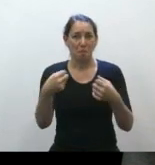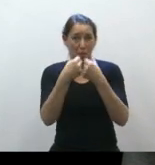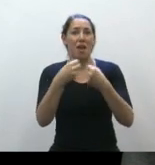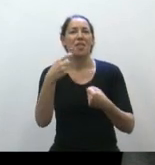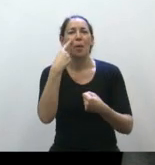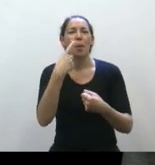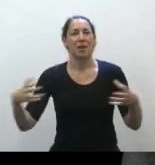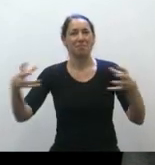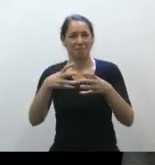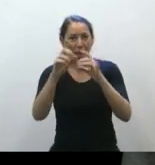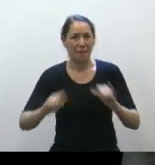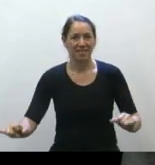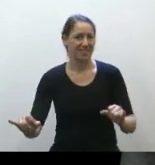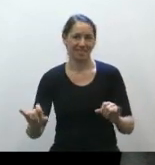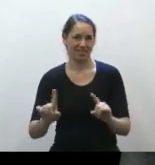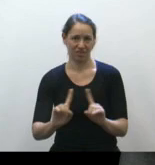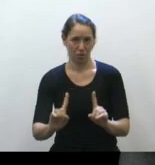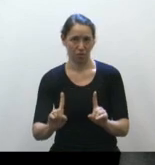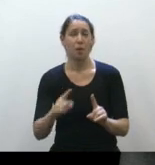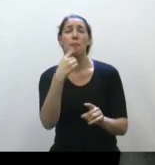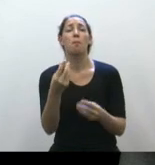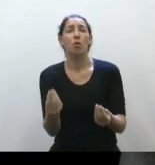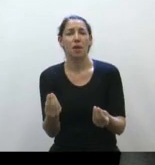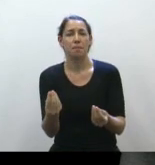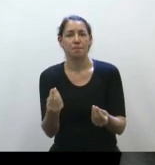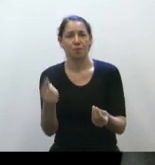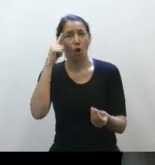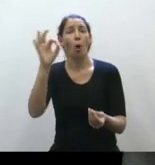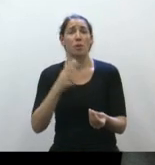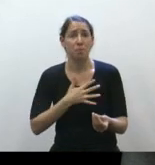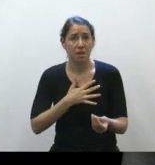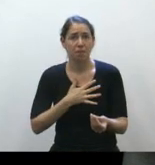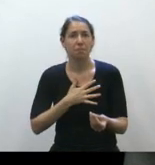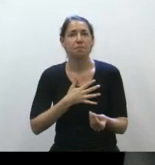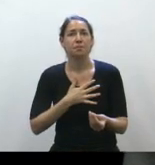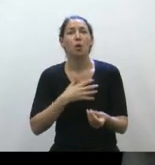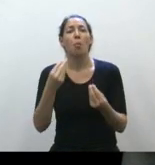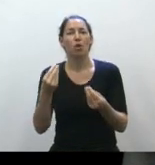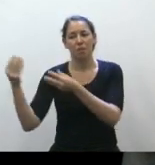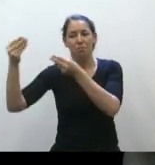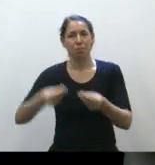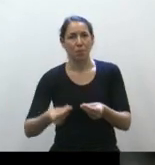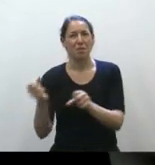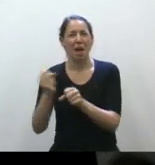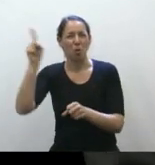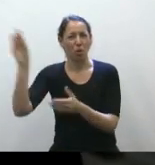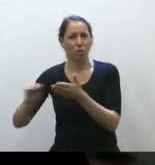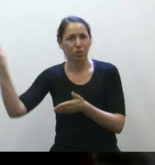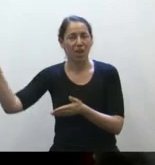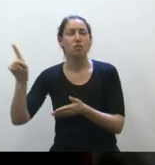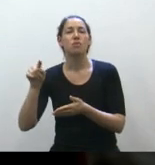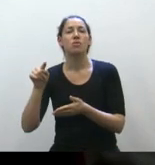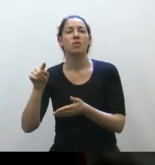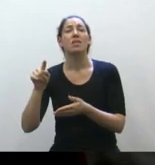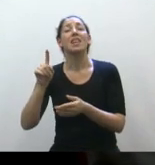qué pasa esto? En mi opinión, porque la propuesta que viene con media sanción de diputados, incluso en buena medida